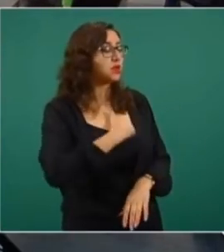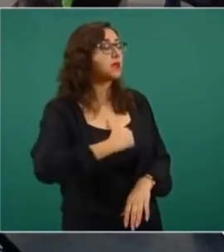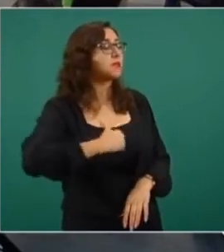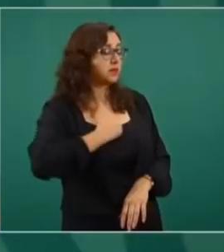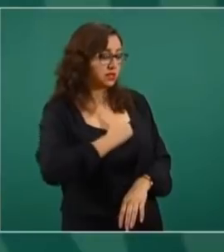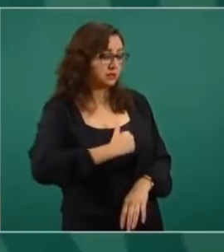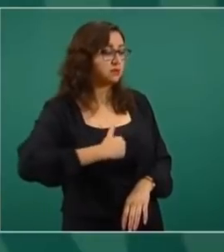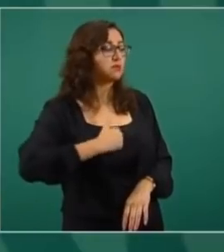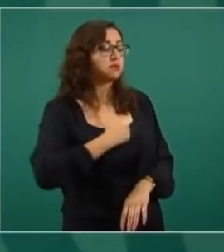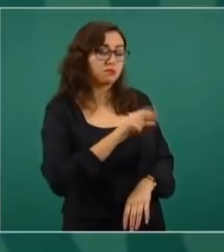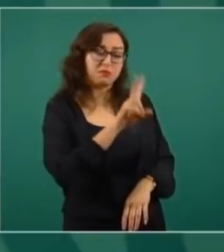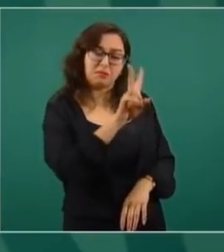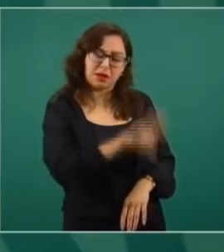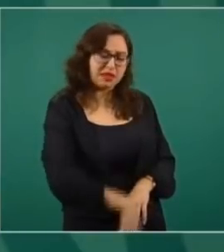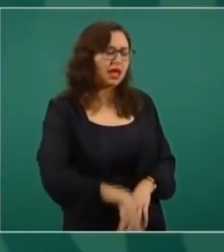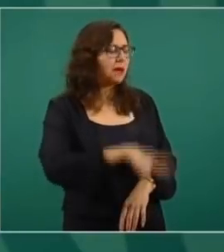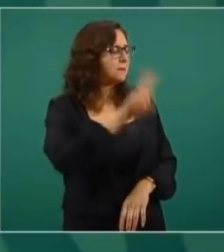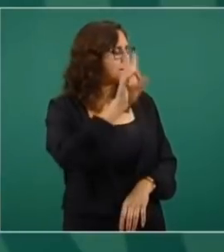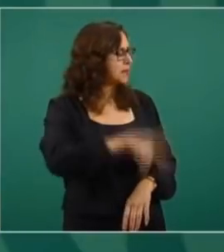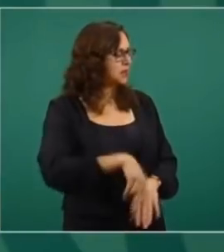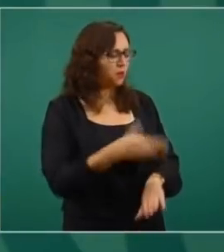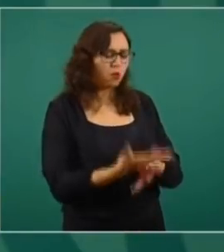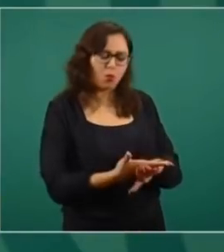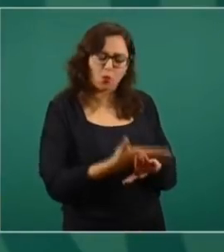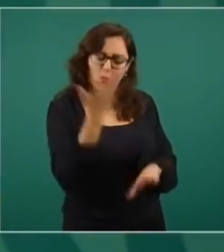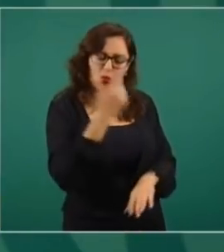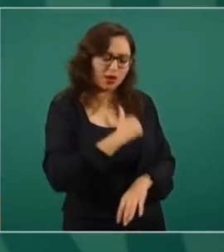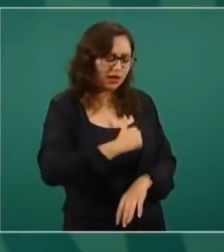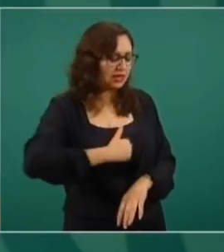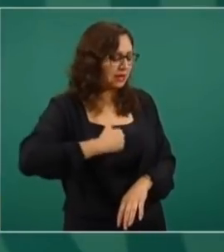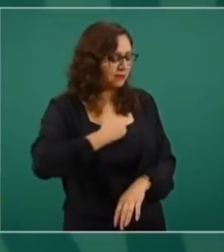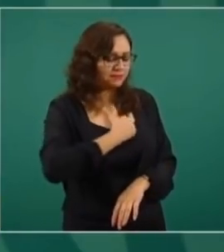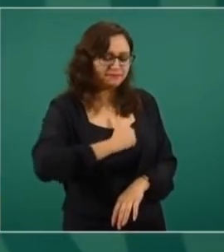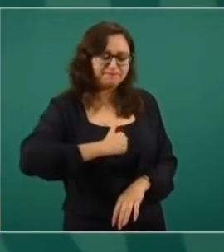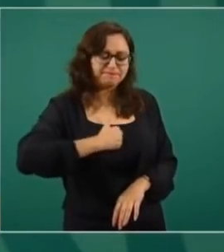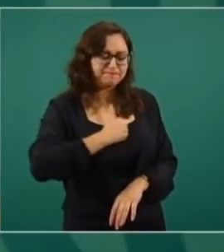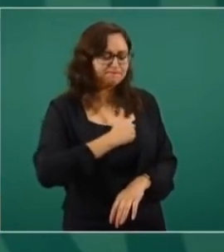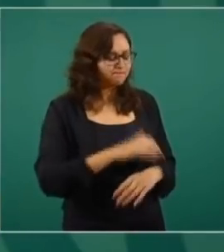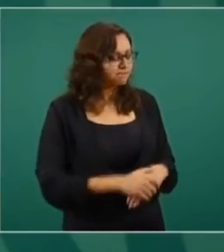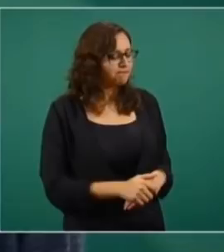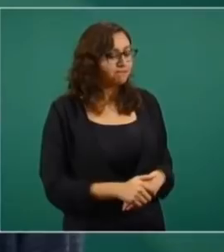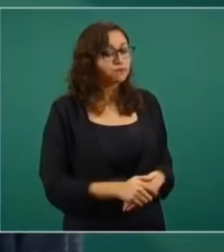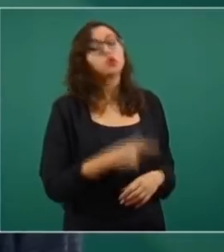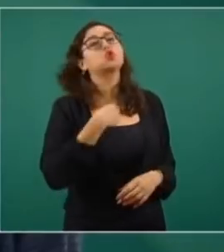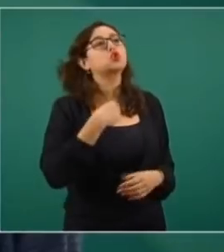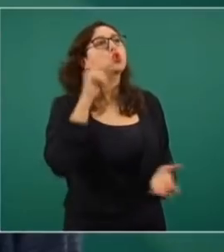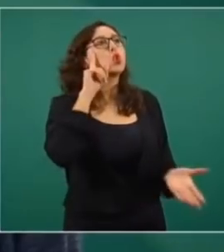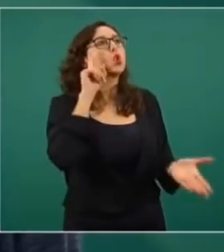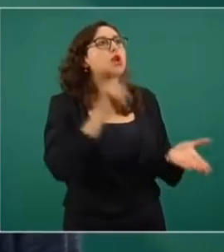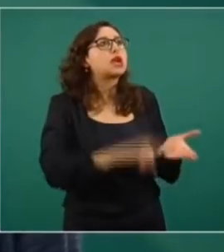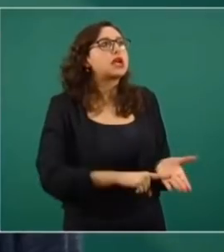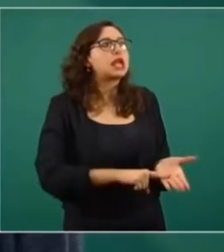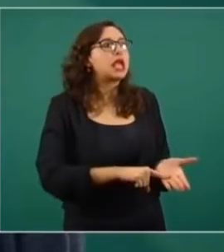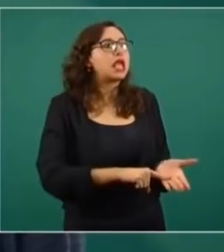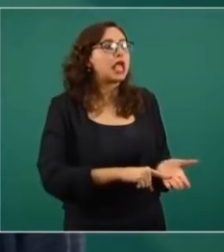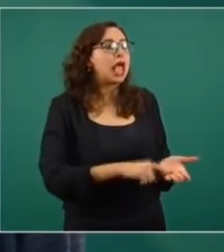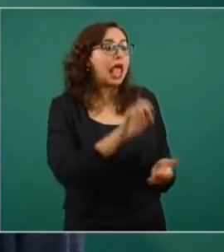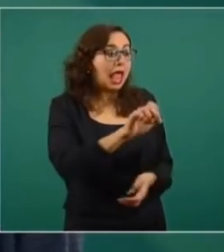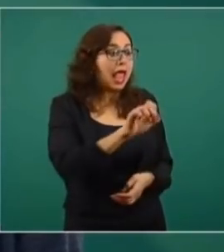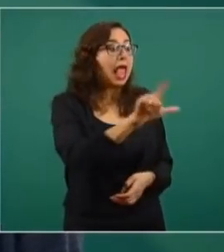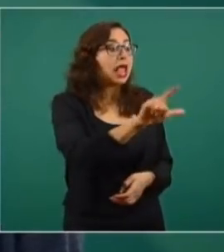fue muy lamentable y yo creo que ha violado un código de